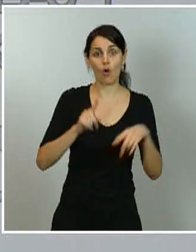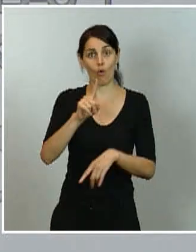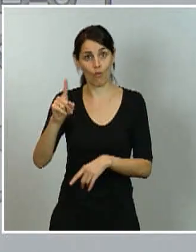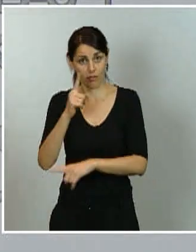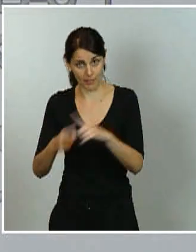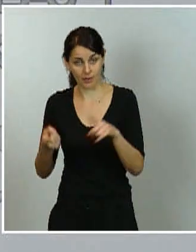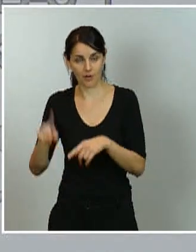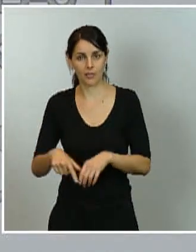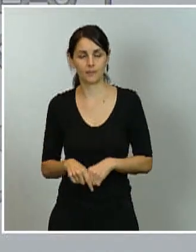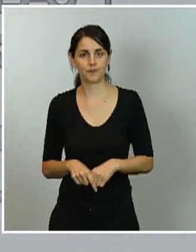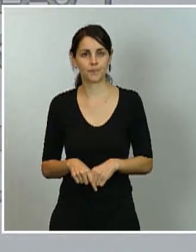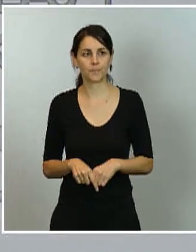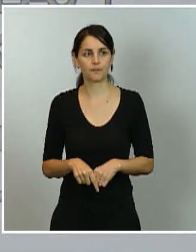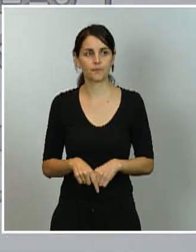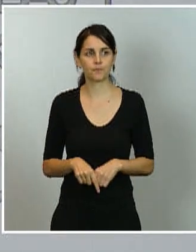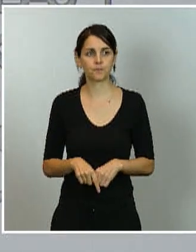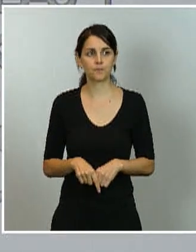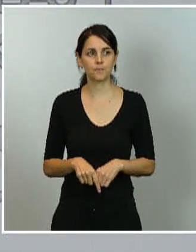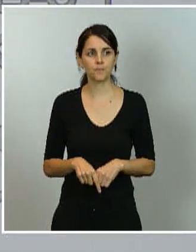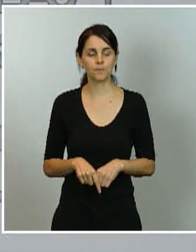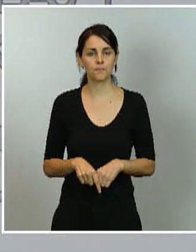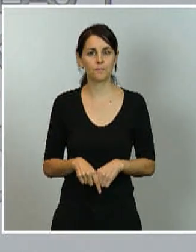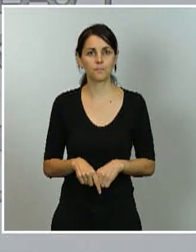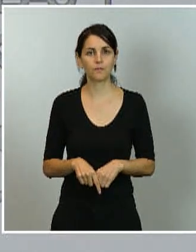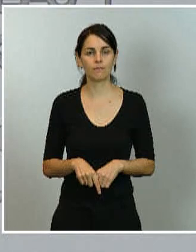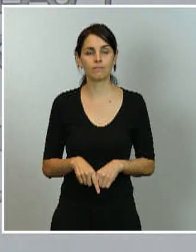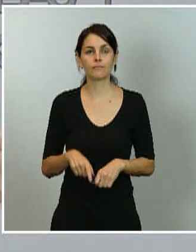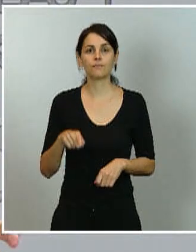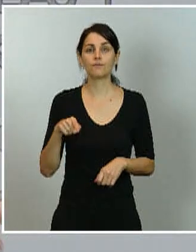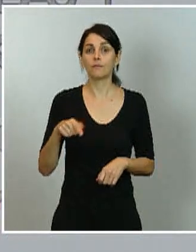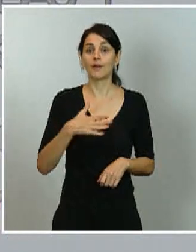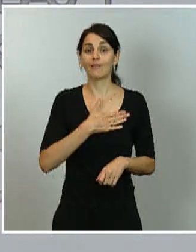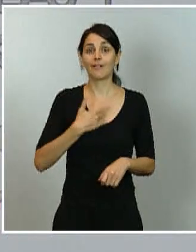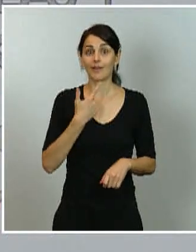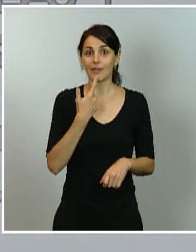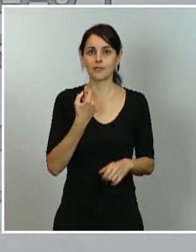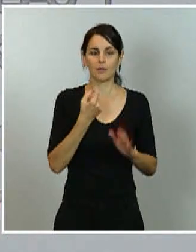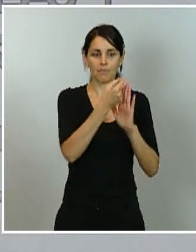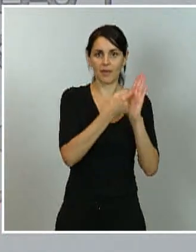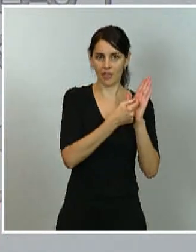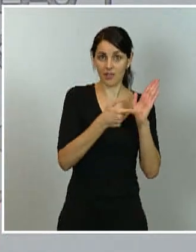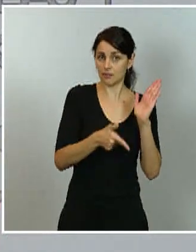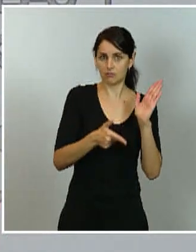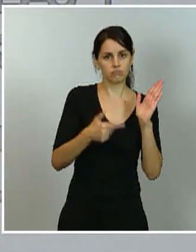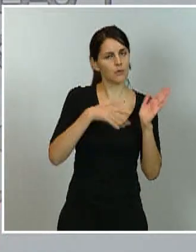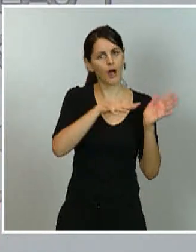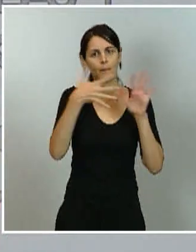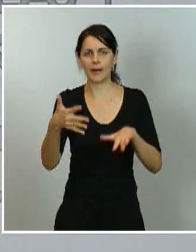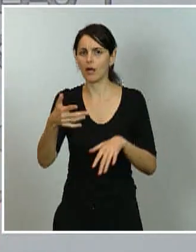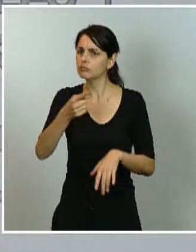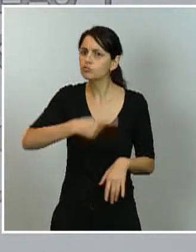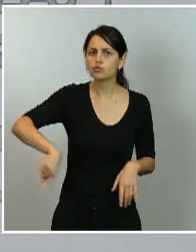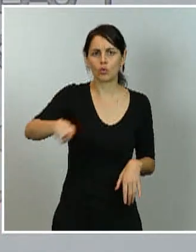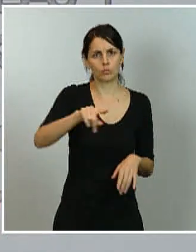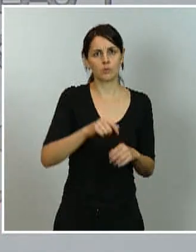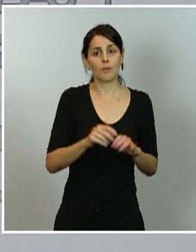hemos venido haciendo se aplicarán en todas partes cuando se dé las mismas circunstancias y, en concreto, en la Comunidad Autónoma de Madrid. Yo creo